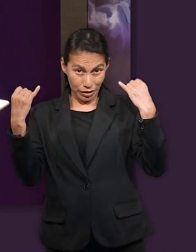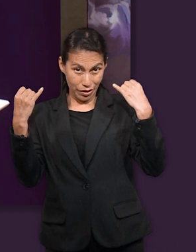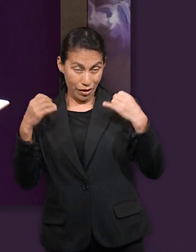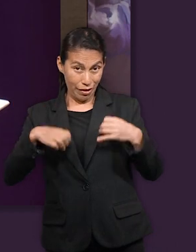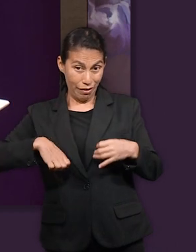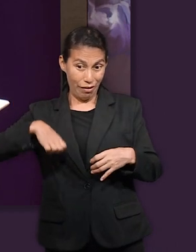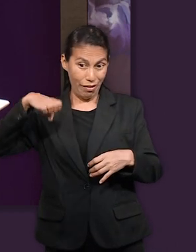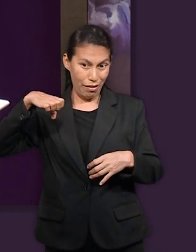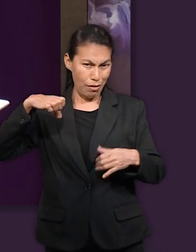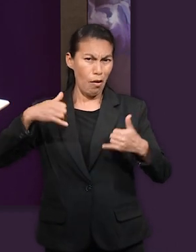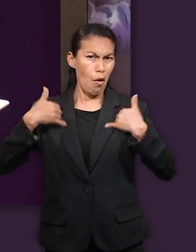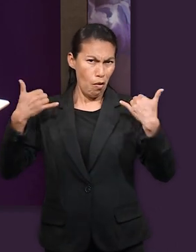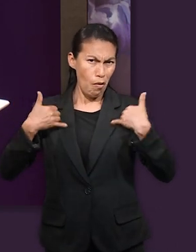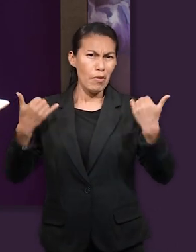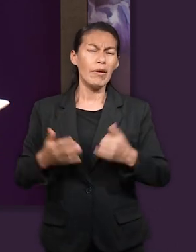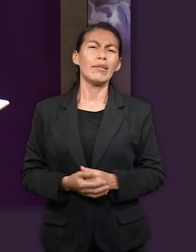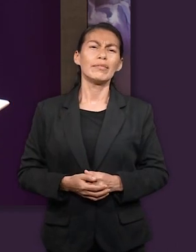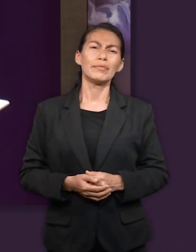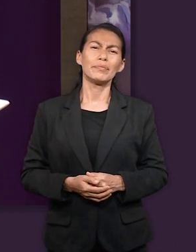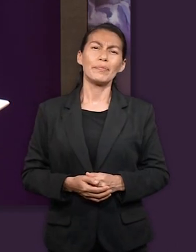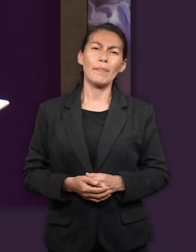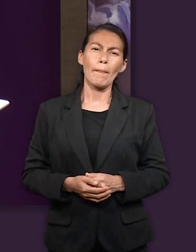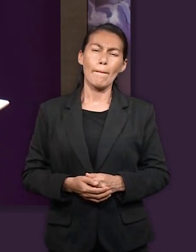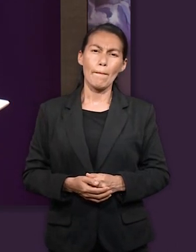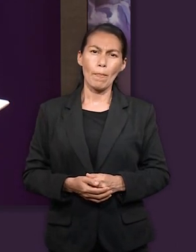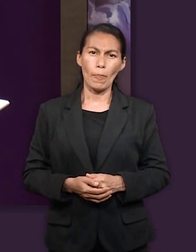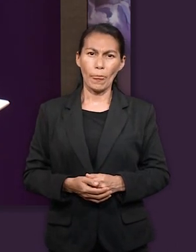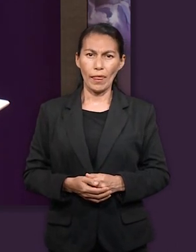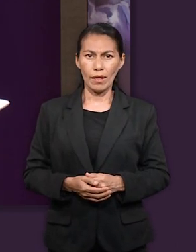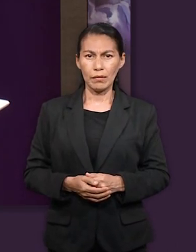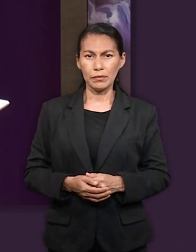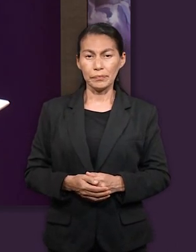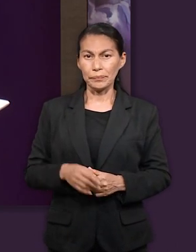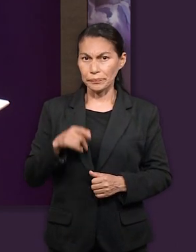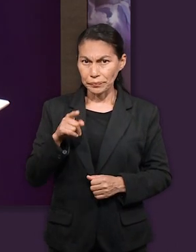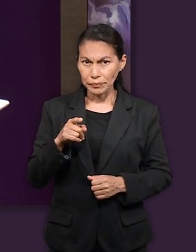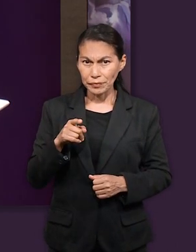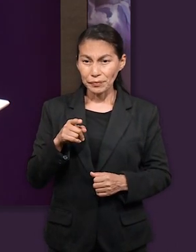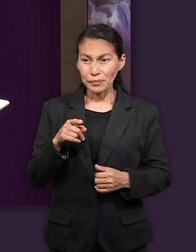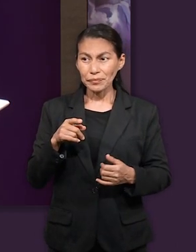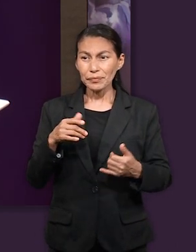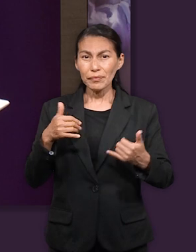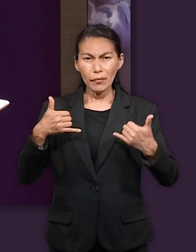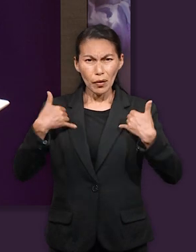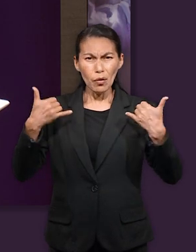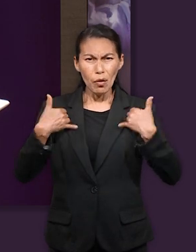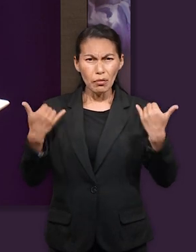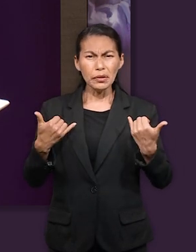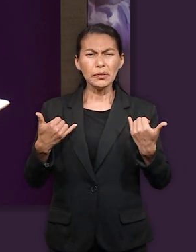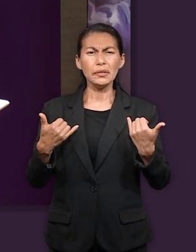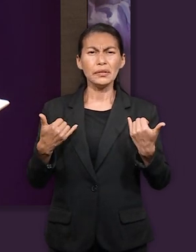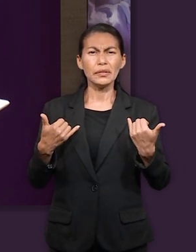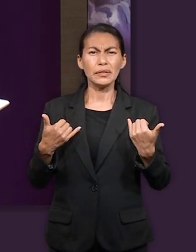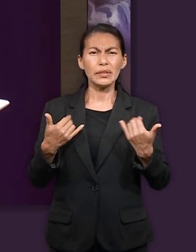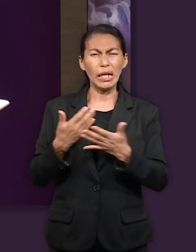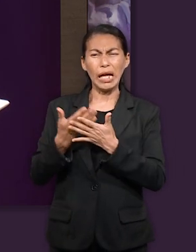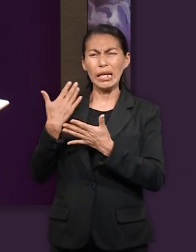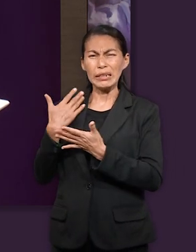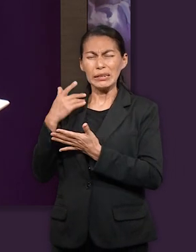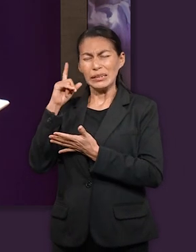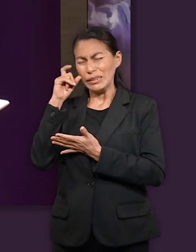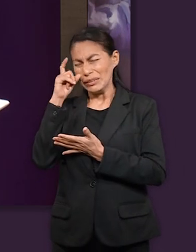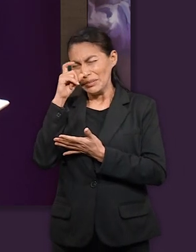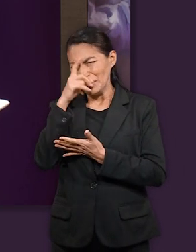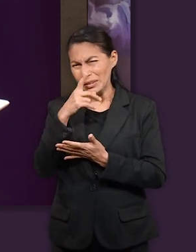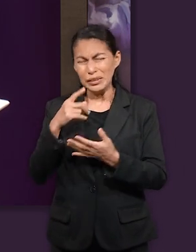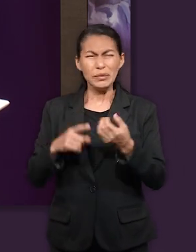puede ser por la edad que tenía José. Y para empezar José llega a este puesto siendo joven siendo verdaderamente joven y